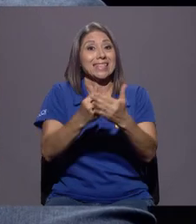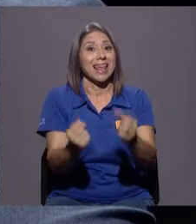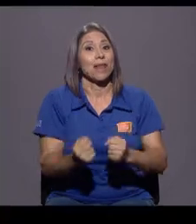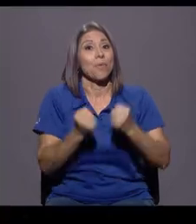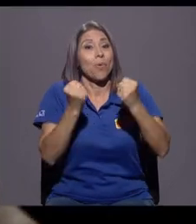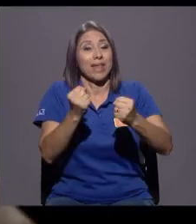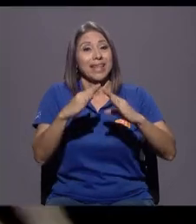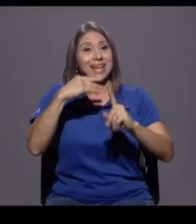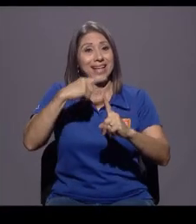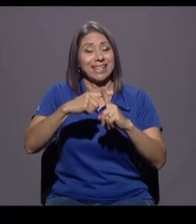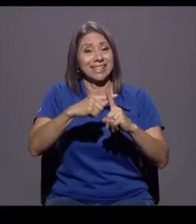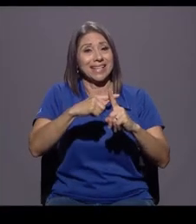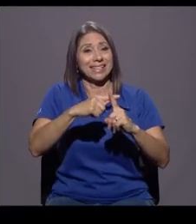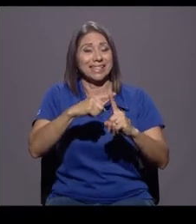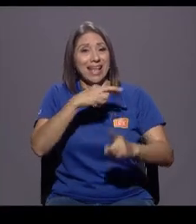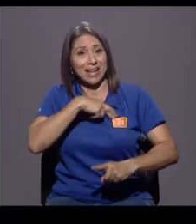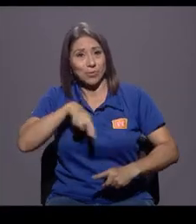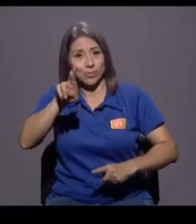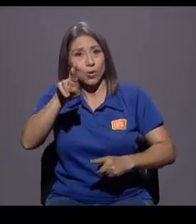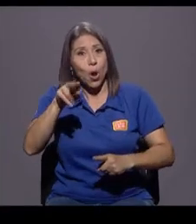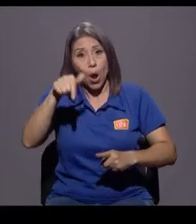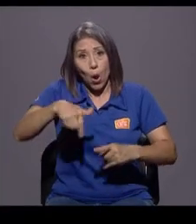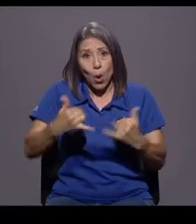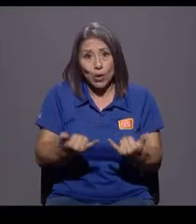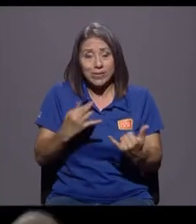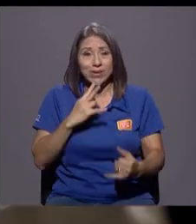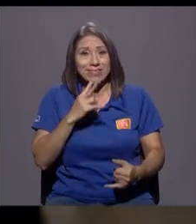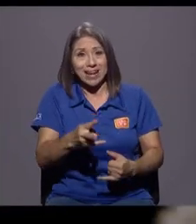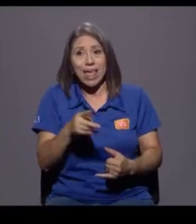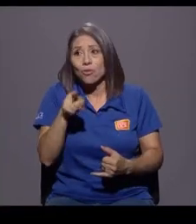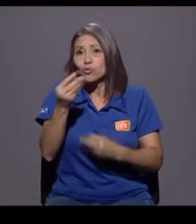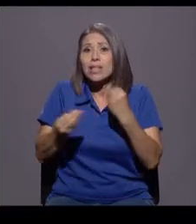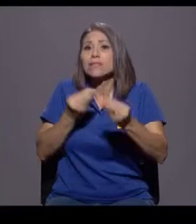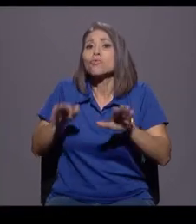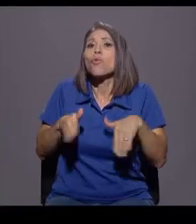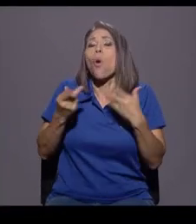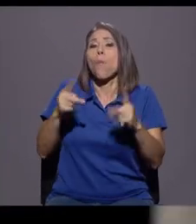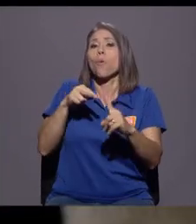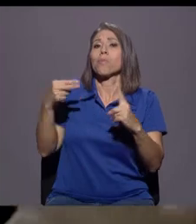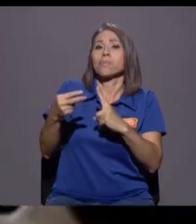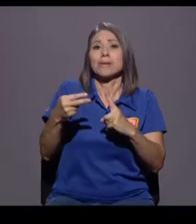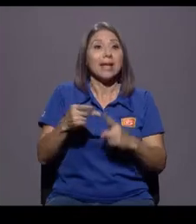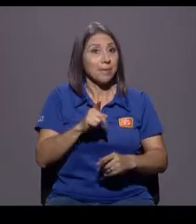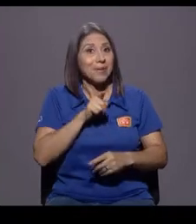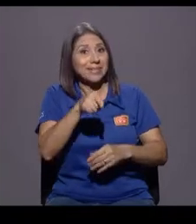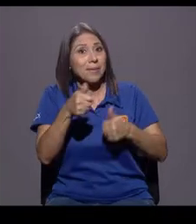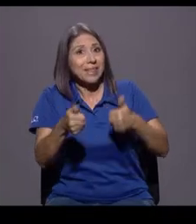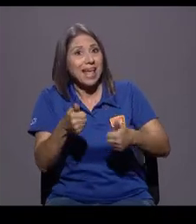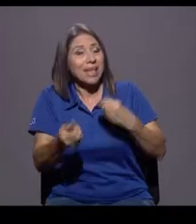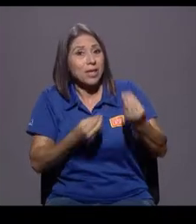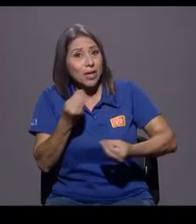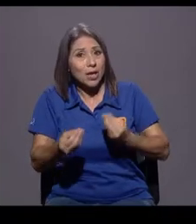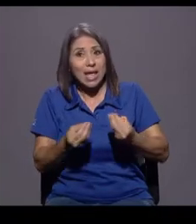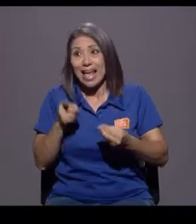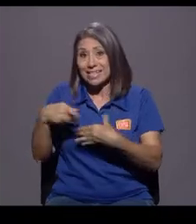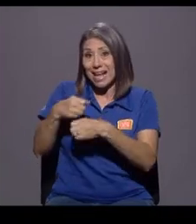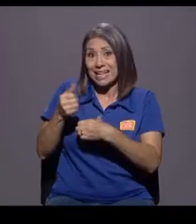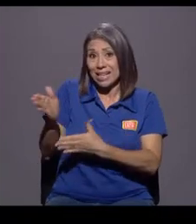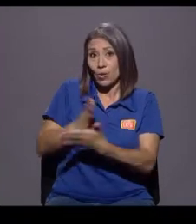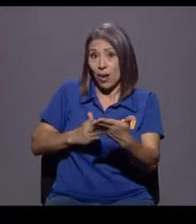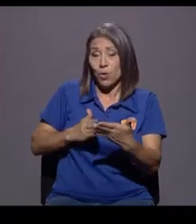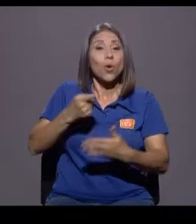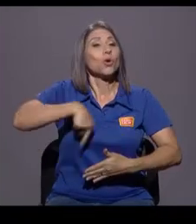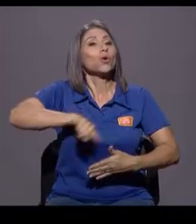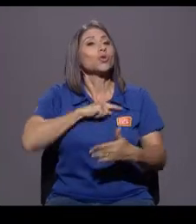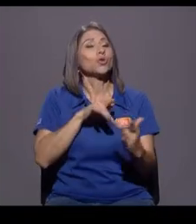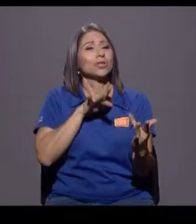es una realidad. ¿Cómo leen ustedes eso? Precisamente por ahí, ¿cuál es el asidero? ¿Están haciendo algo? Estamos acercándonos a los sectores. Así